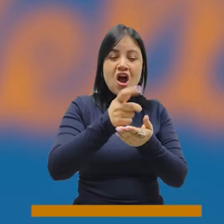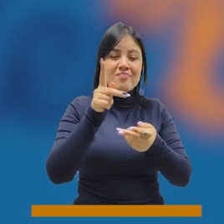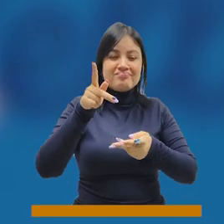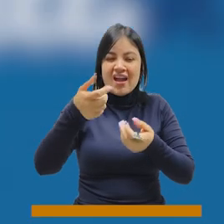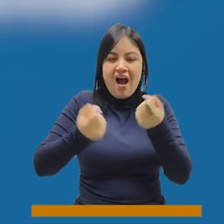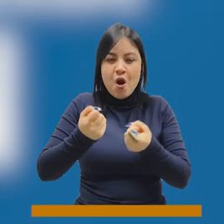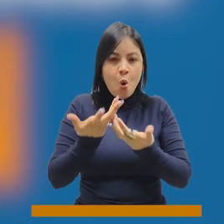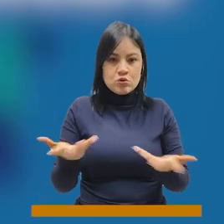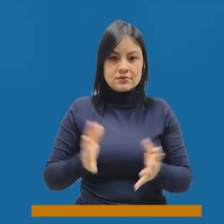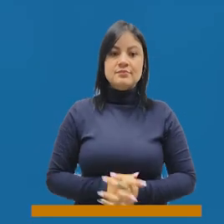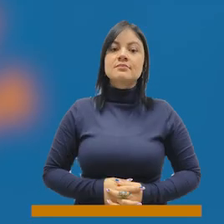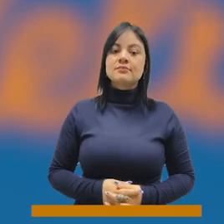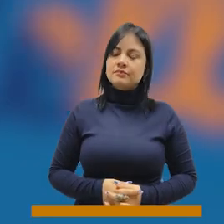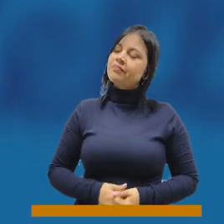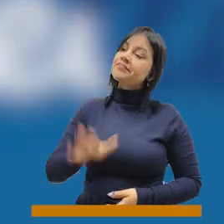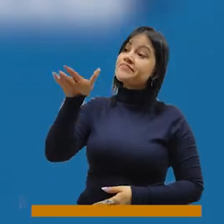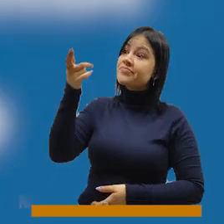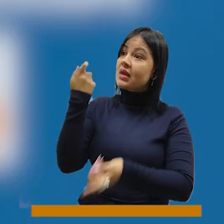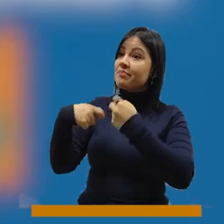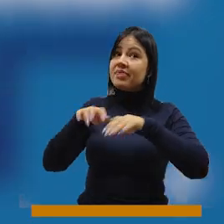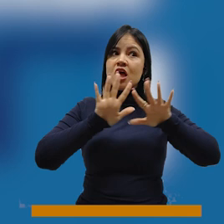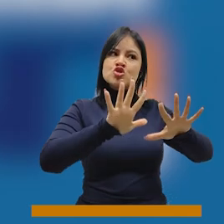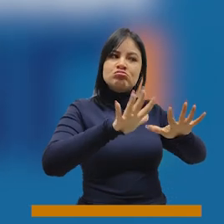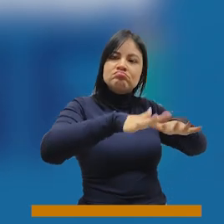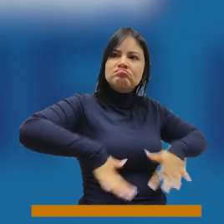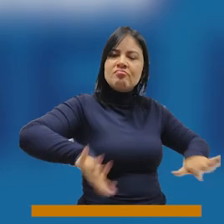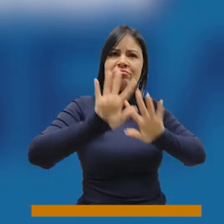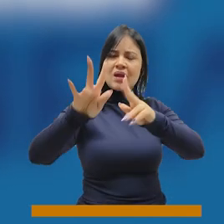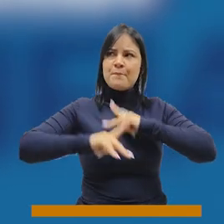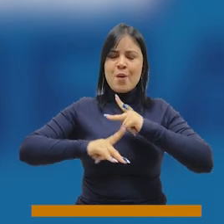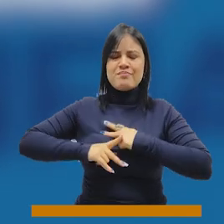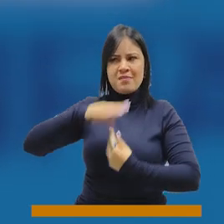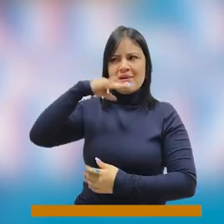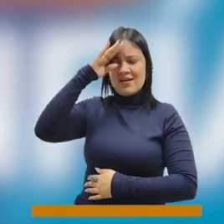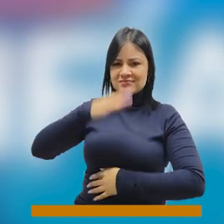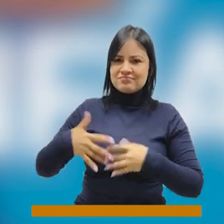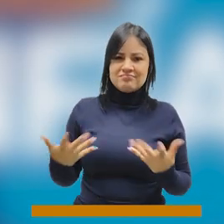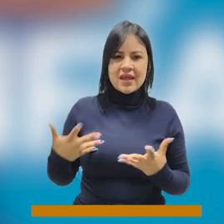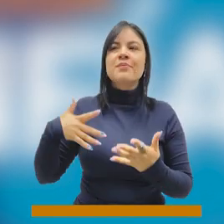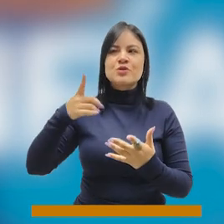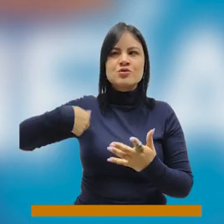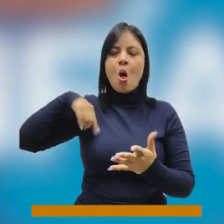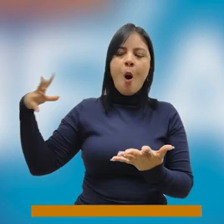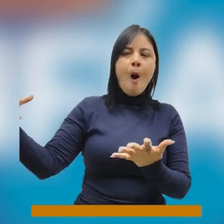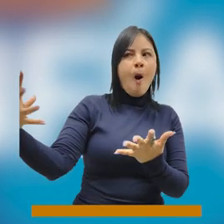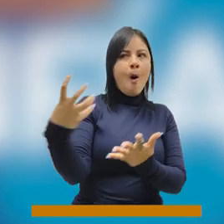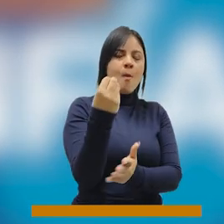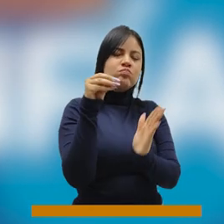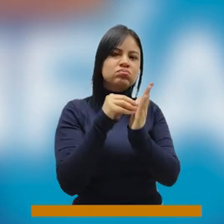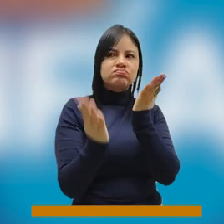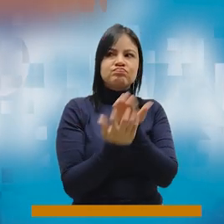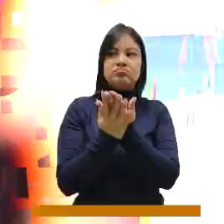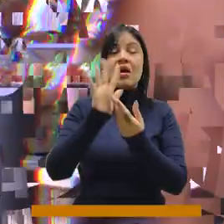Cuando usted está vendiendo un lote que es propiedad del municipio de Medellín, todo eso lo estamos recogiendo y toda esa evidencia la tenemos precisamente